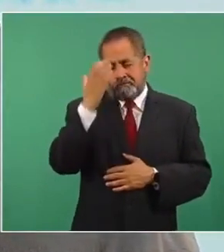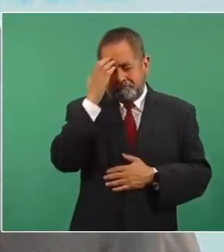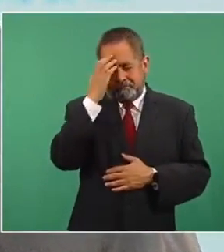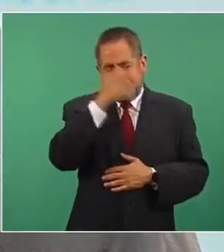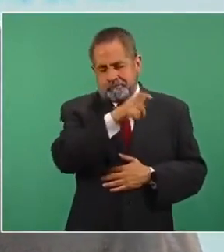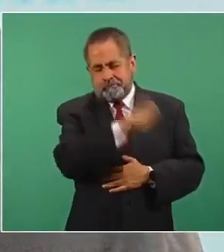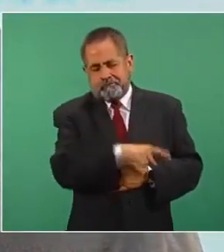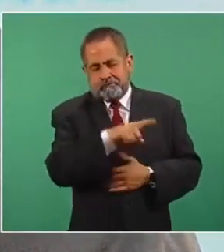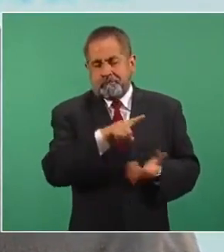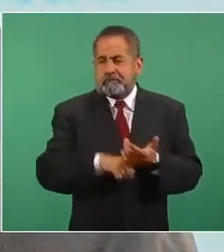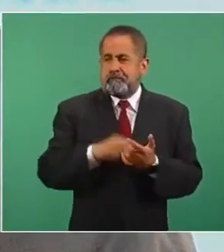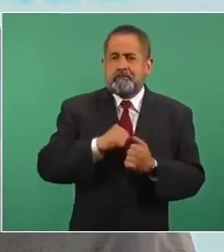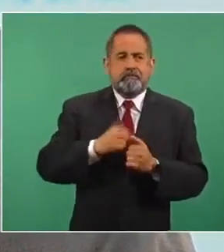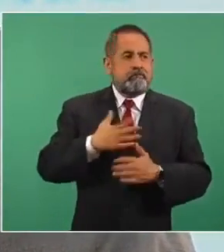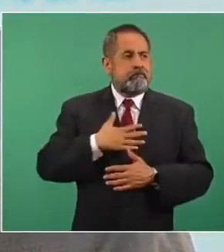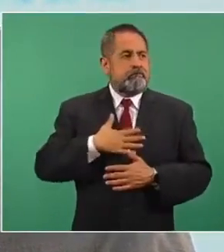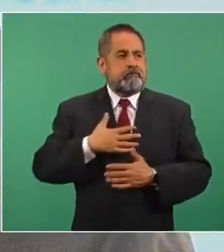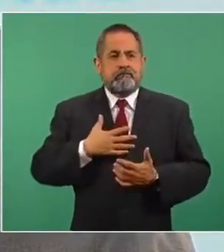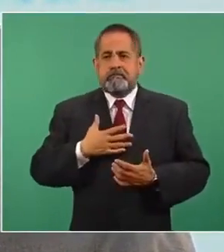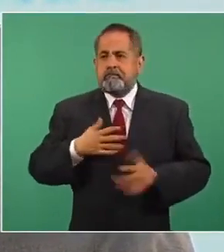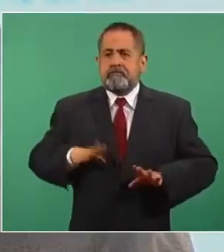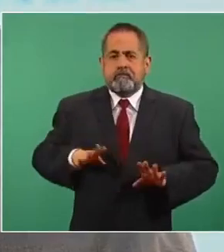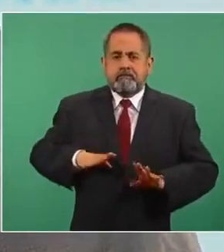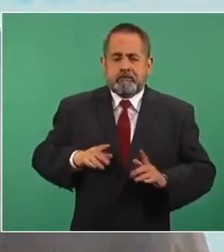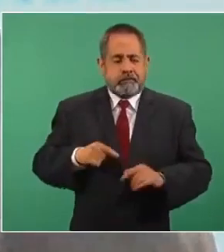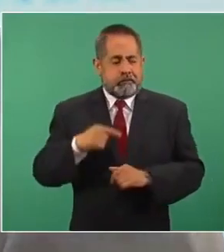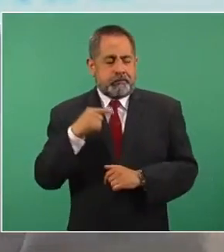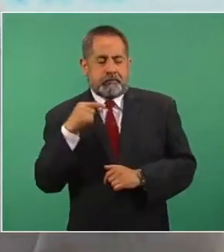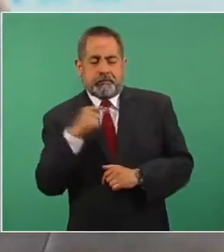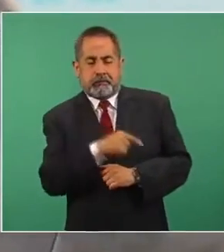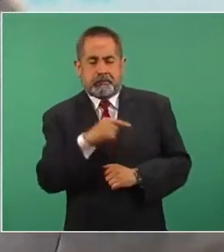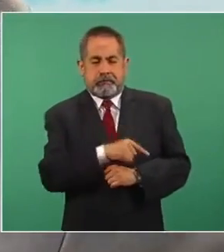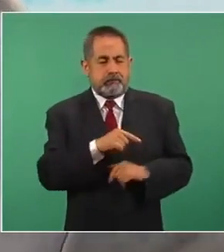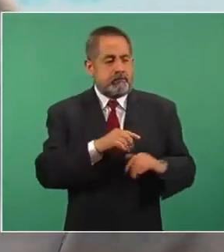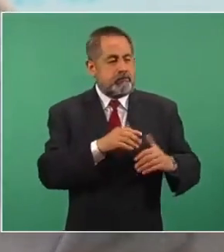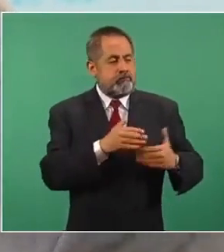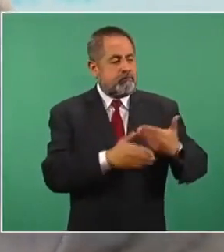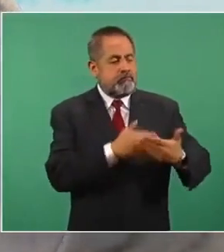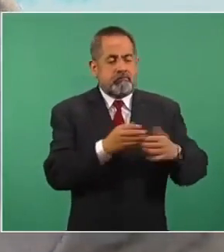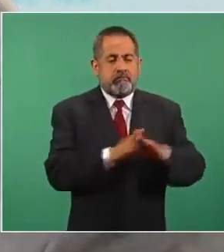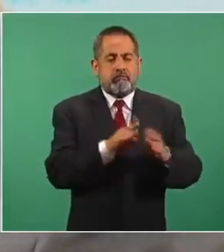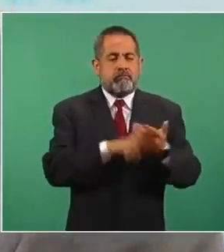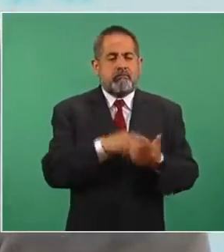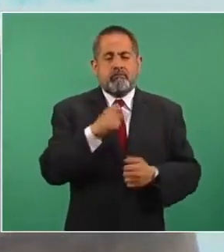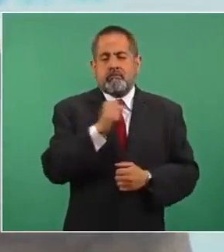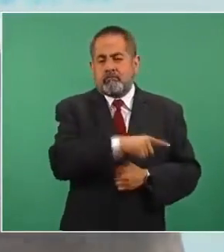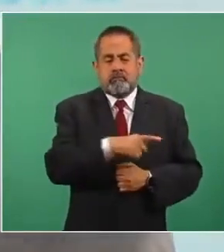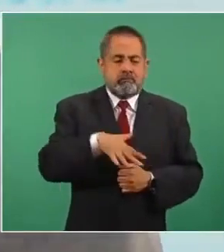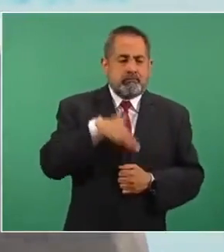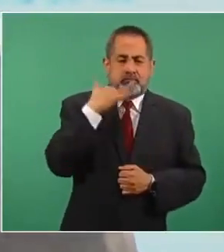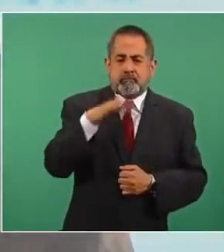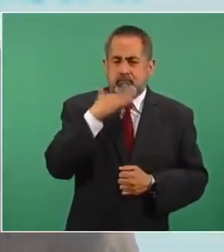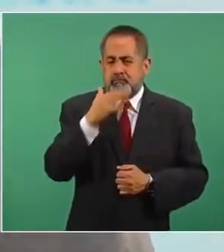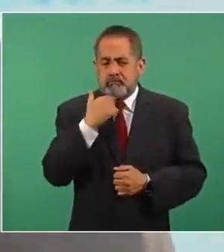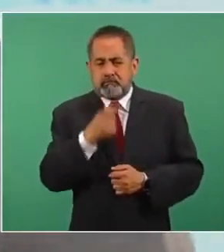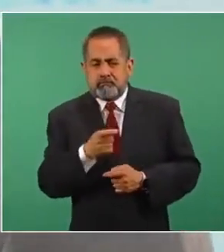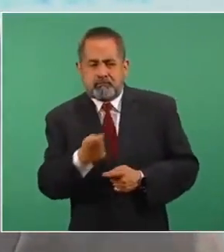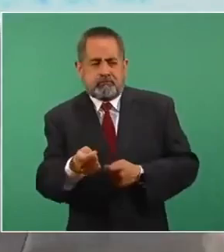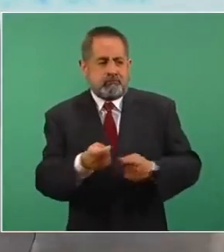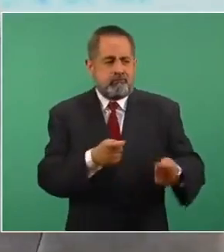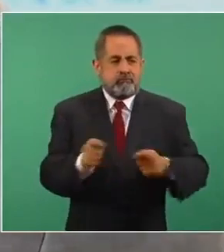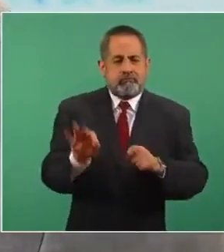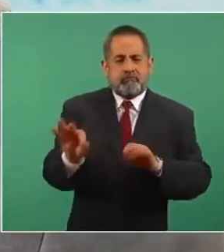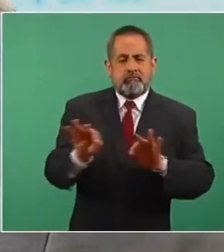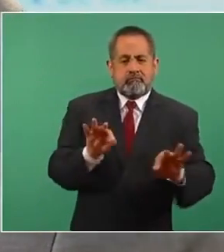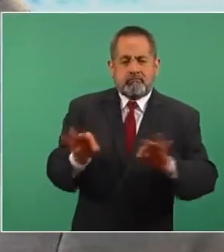económicos y políticos, tenían como modus operandi la corrupción y el